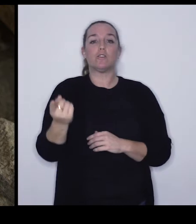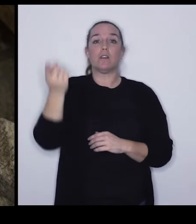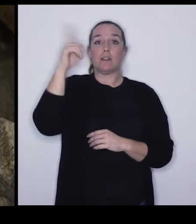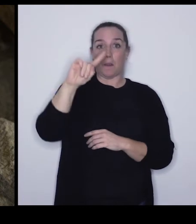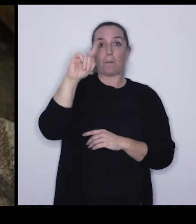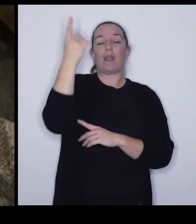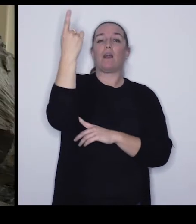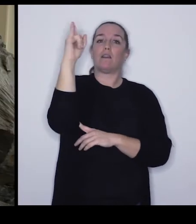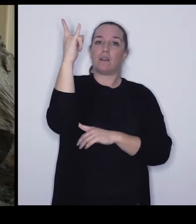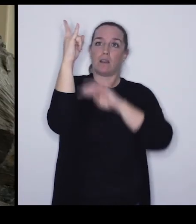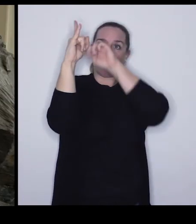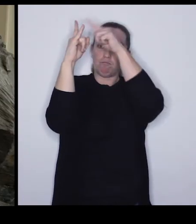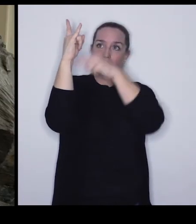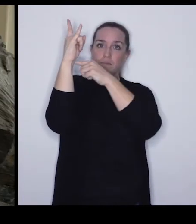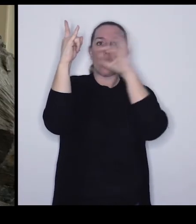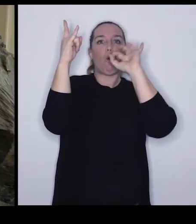de su parte inferior.